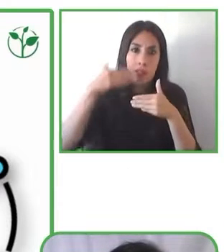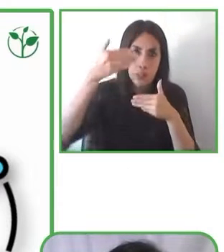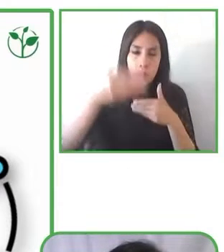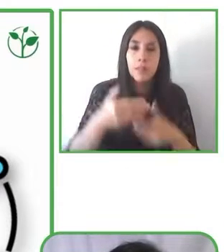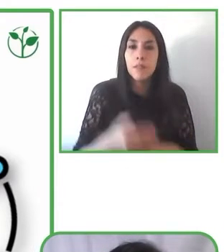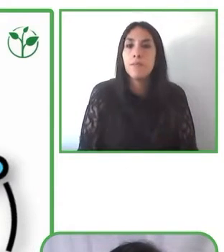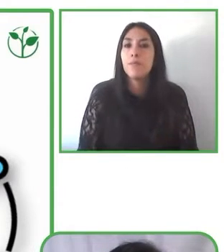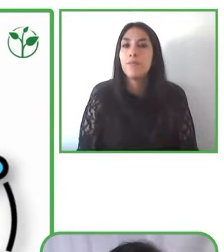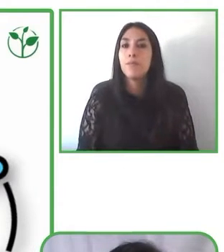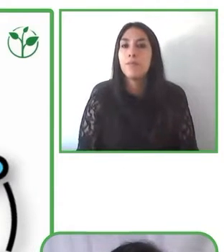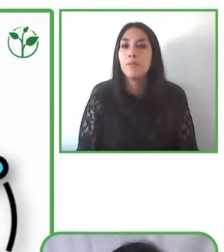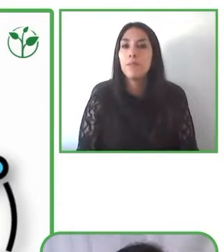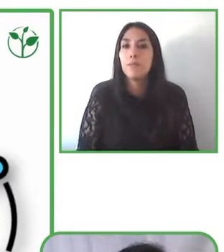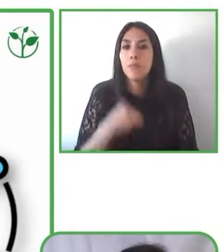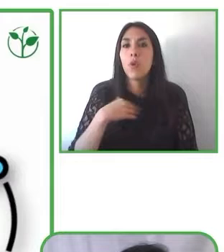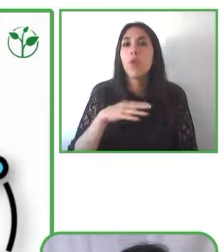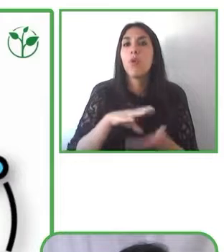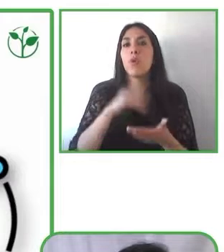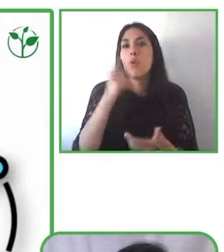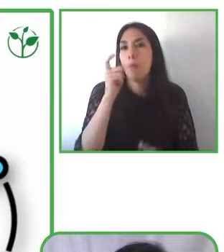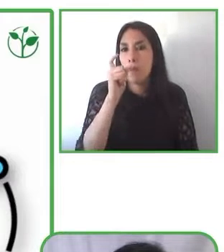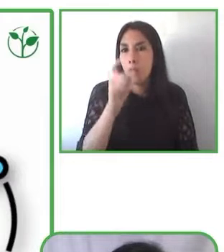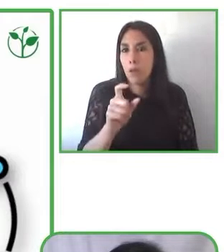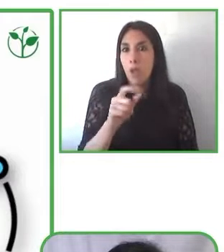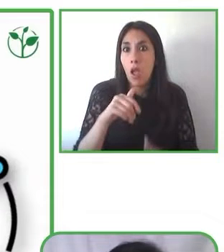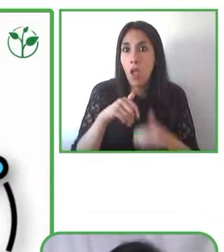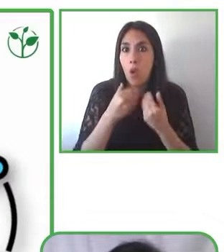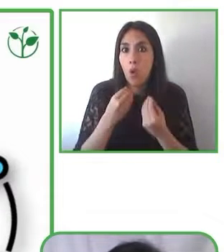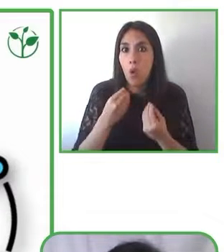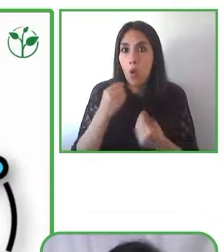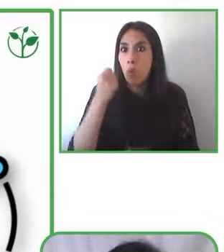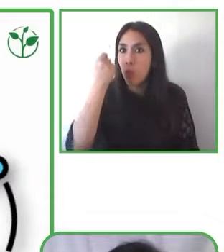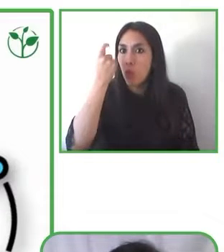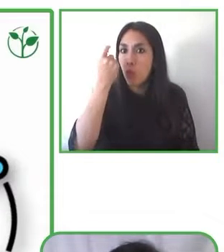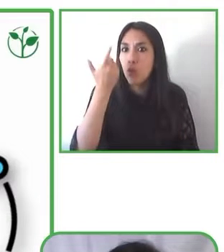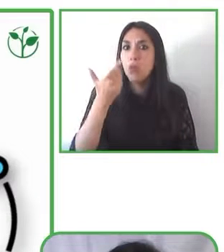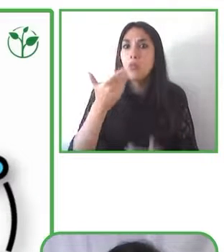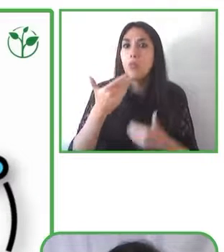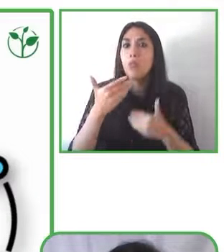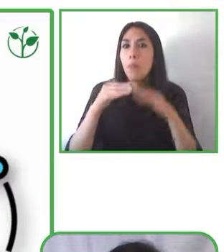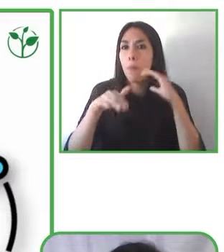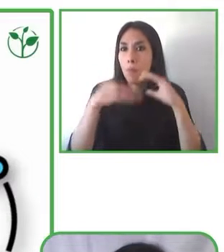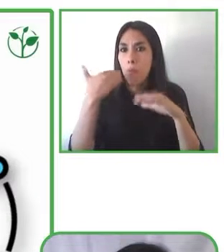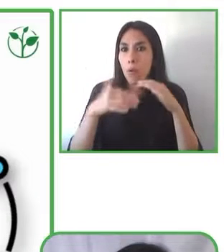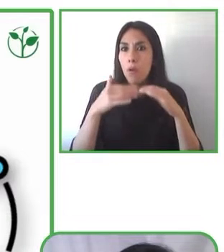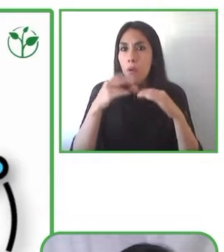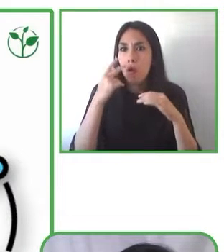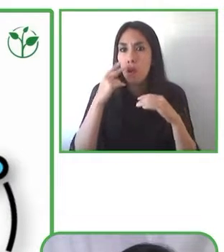en mensajes que nos envían y nos impulsan a seguir con este dictado y con este